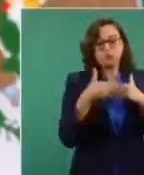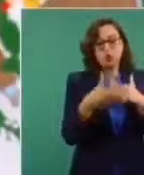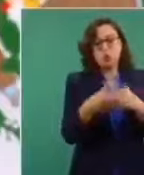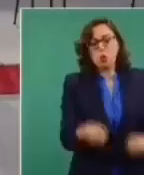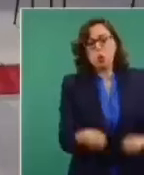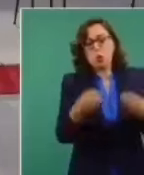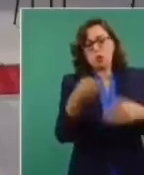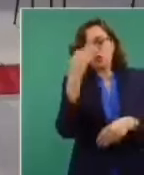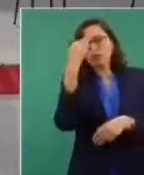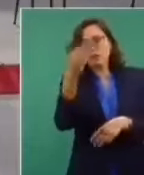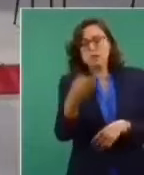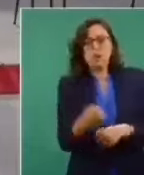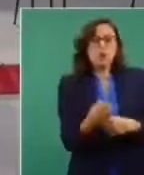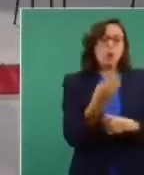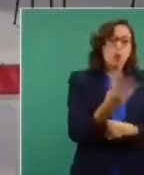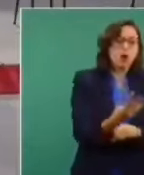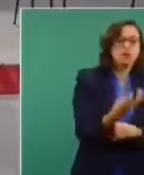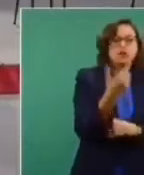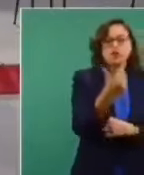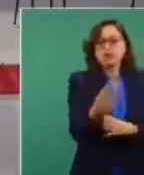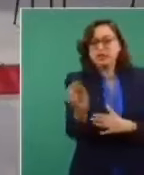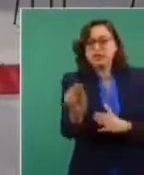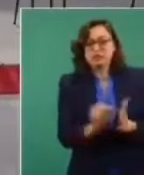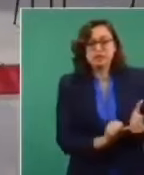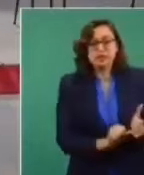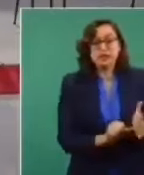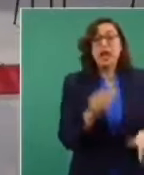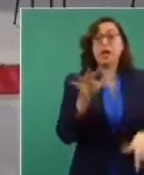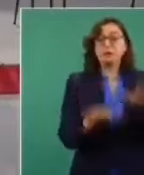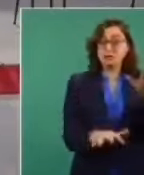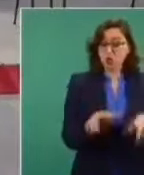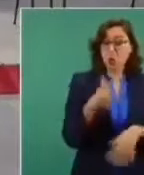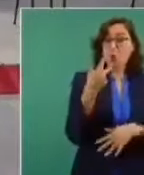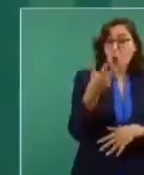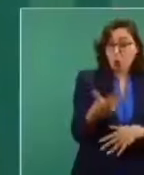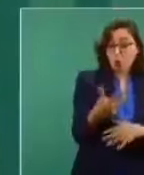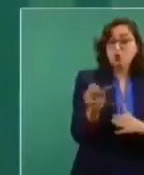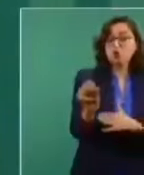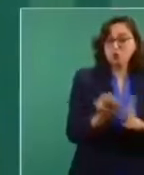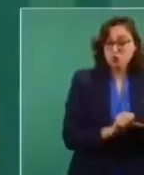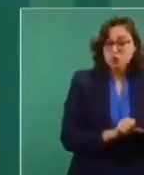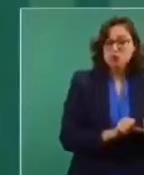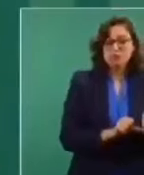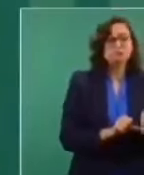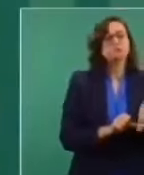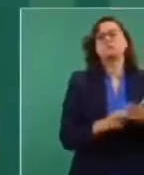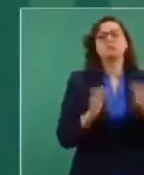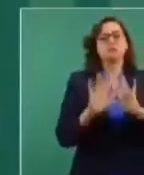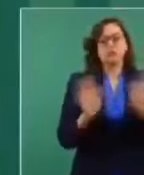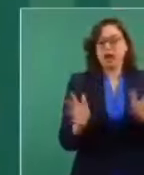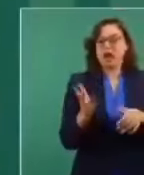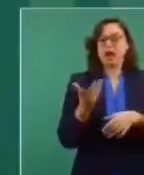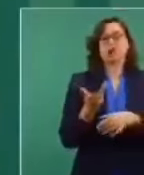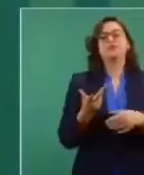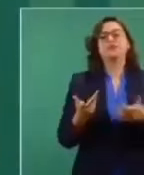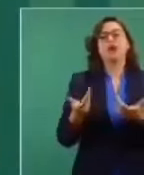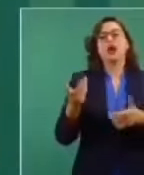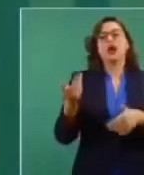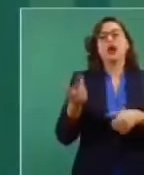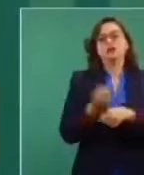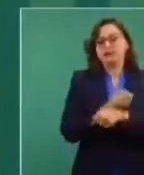seis meses y hay estudios donde a los ocho meses ya no tienen esos anticuerpos y entonces quedan